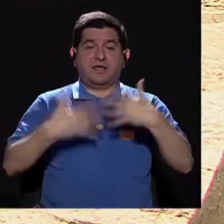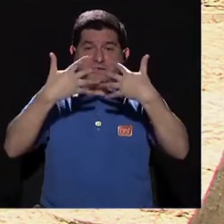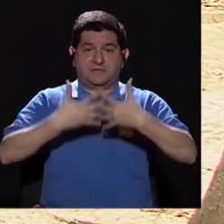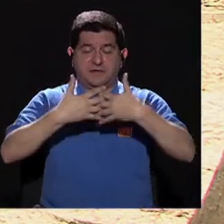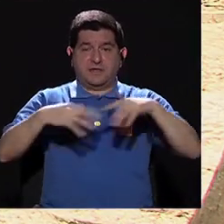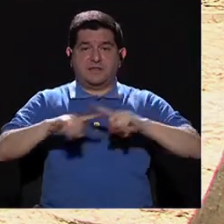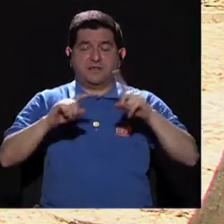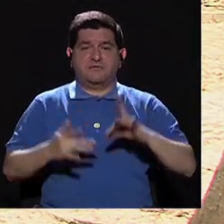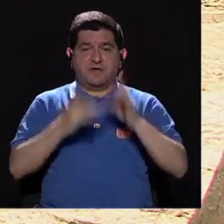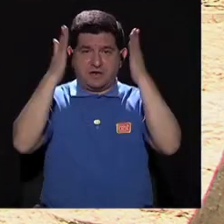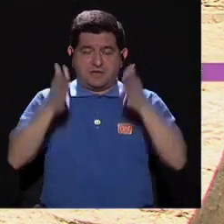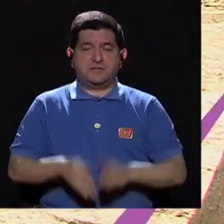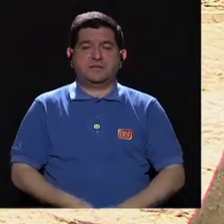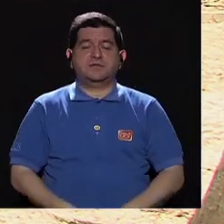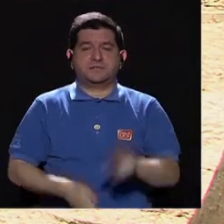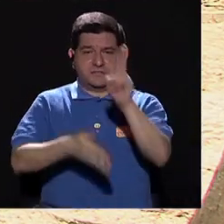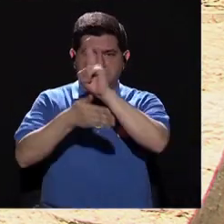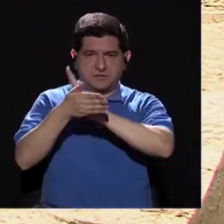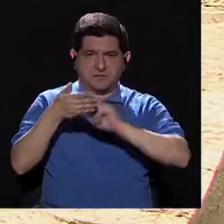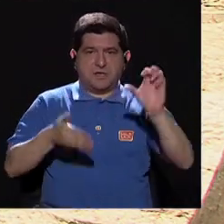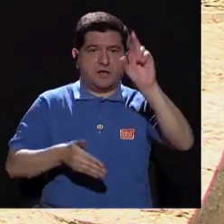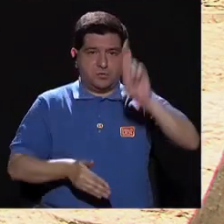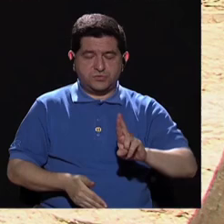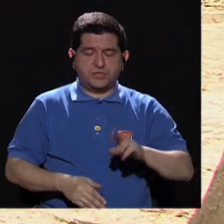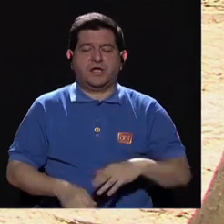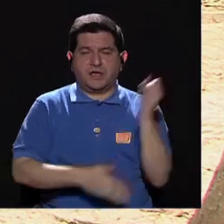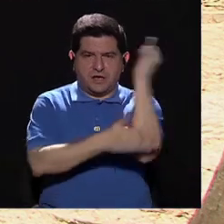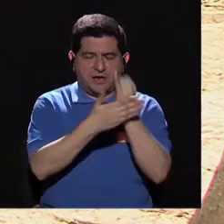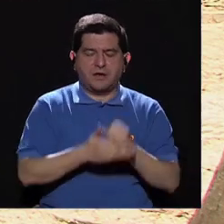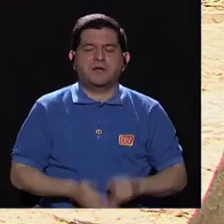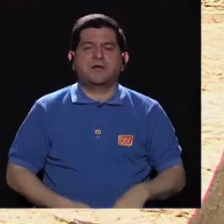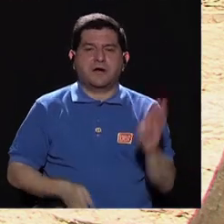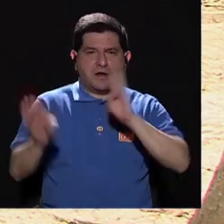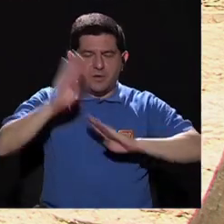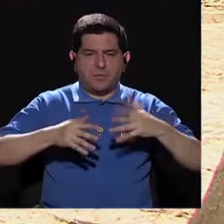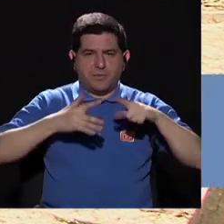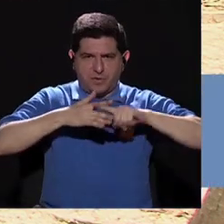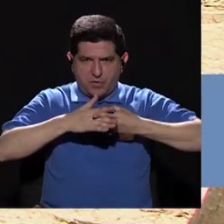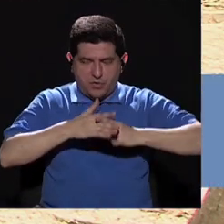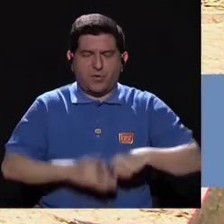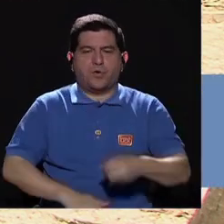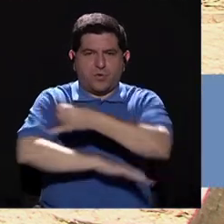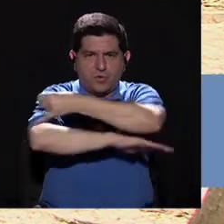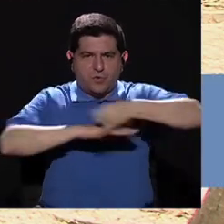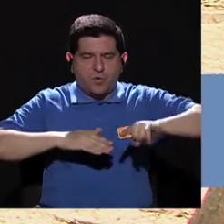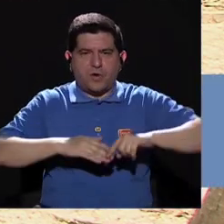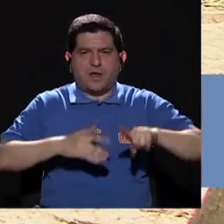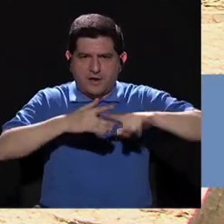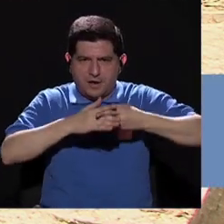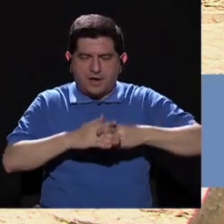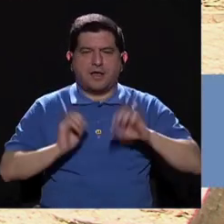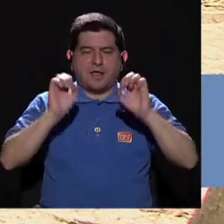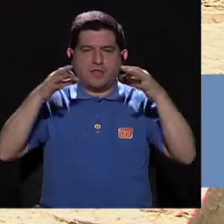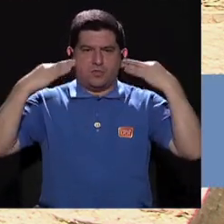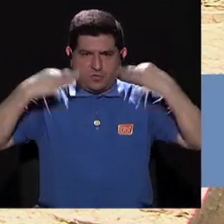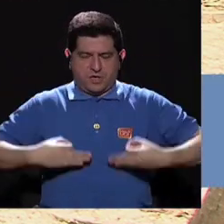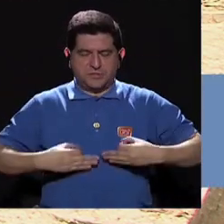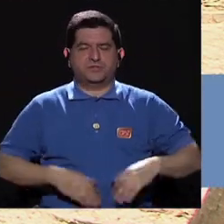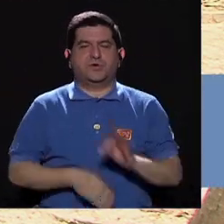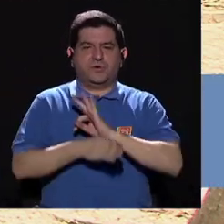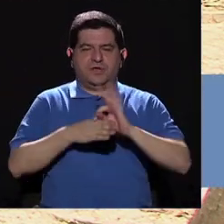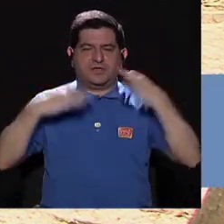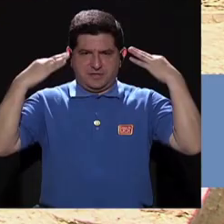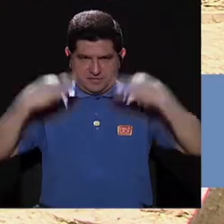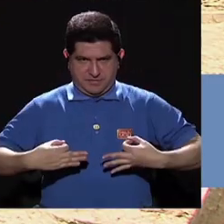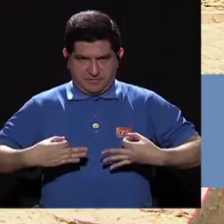máquinas fueron diseñadas por diferentes especialistas de la Universidad de Costa Rica, entre ellas personas de biomecánica, de ingeniería mecánica, de educación física